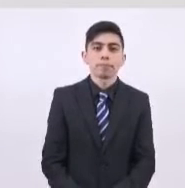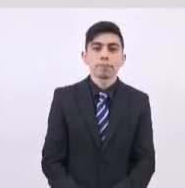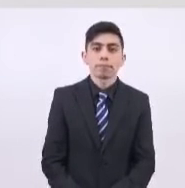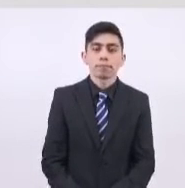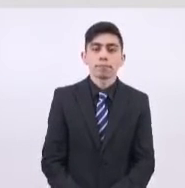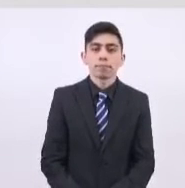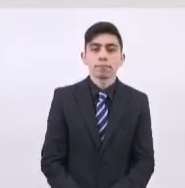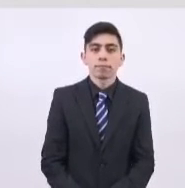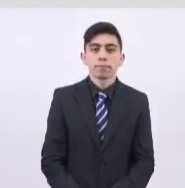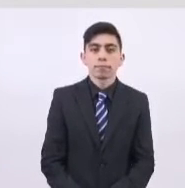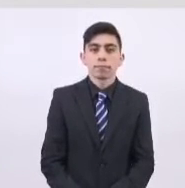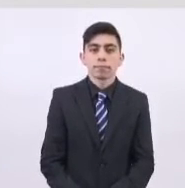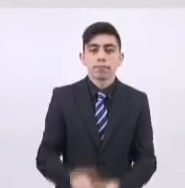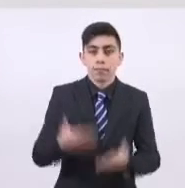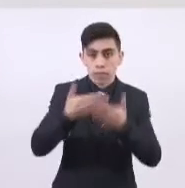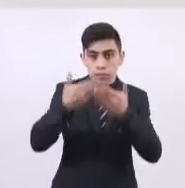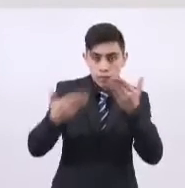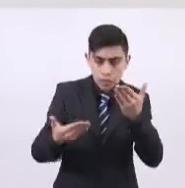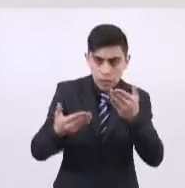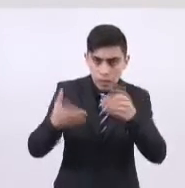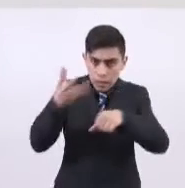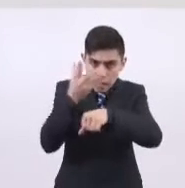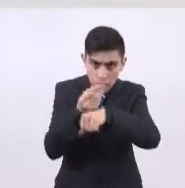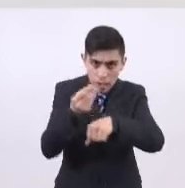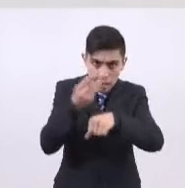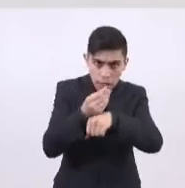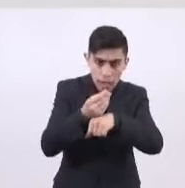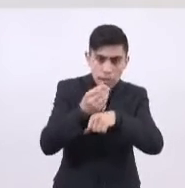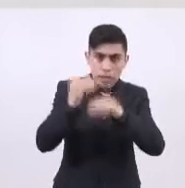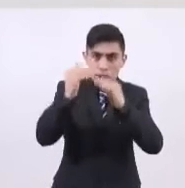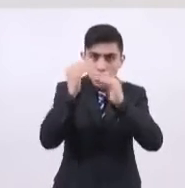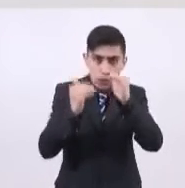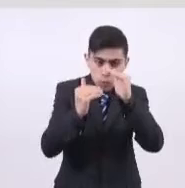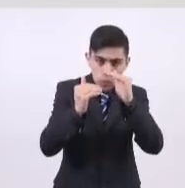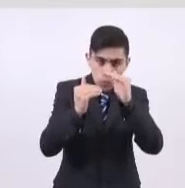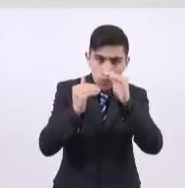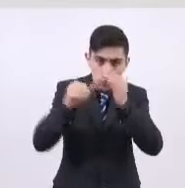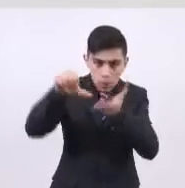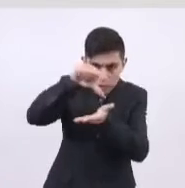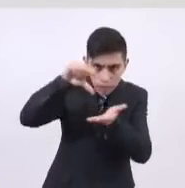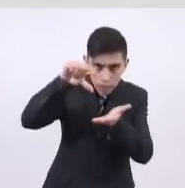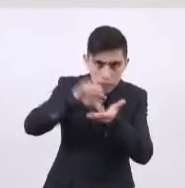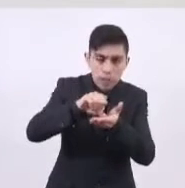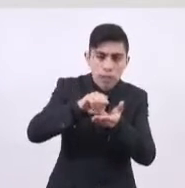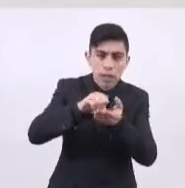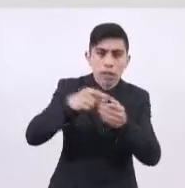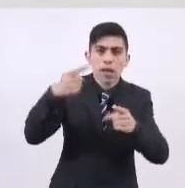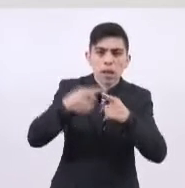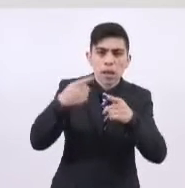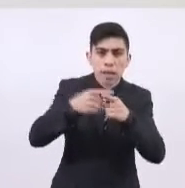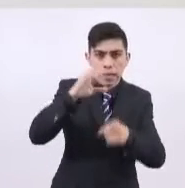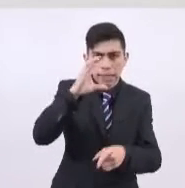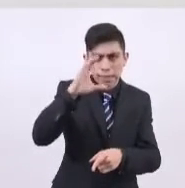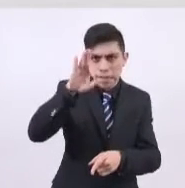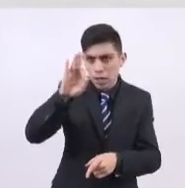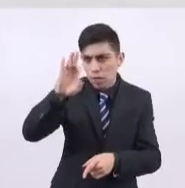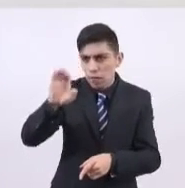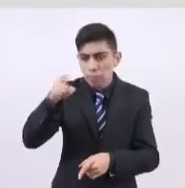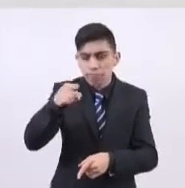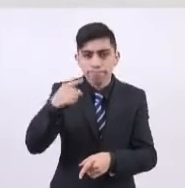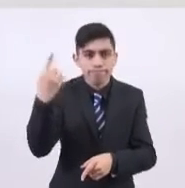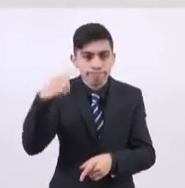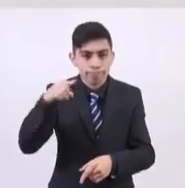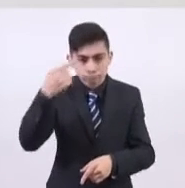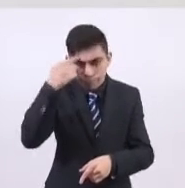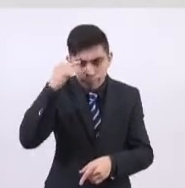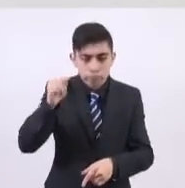cuanto a la recuperación de la subestación, la Comisión Federal de Electricidad será la encargada de la ejecución de las obras y